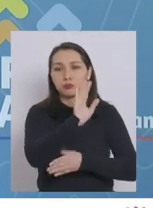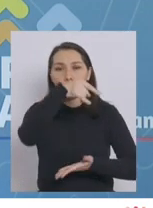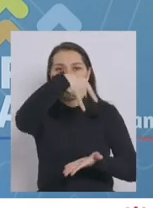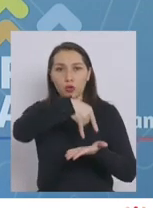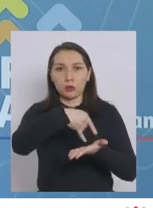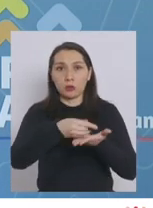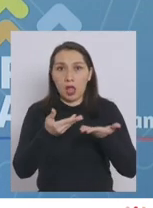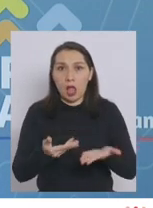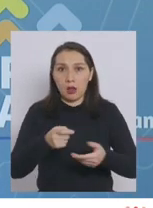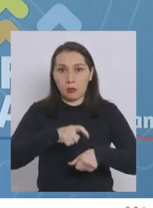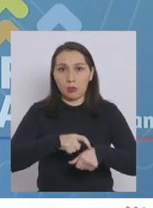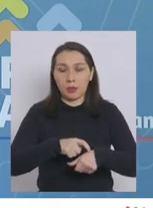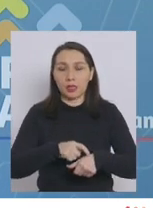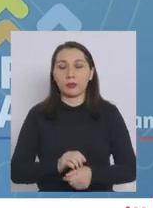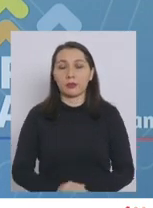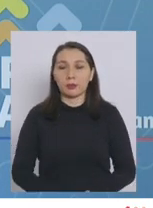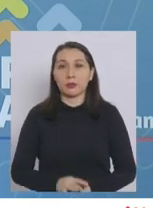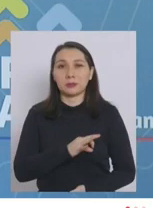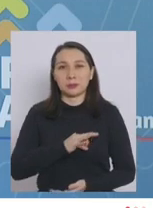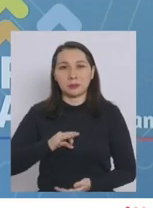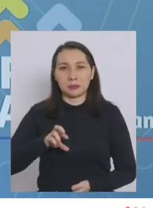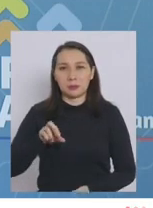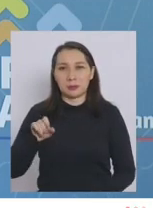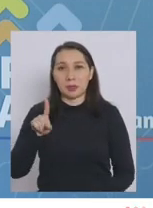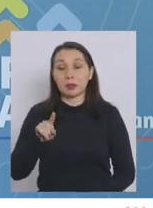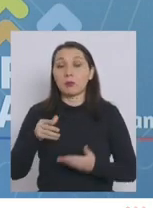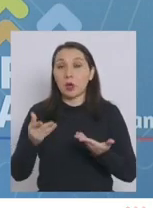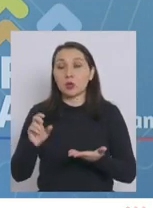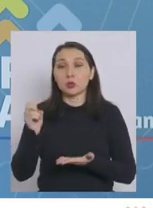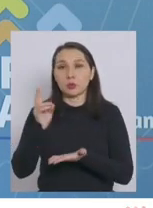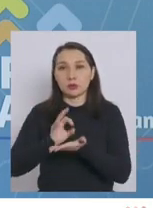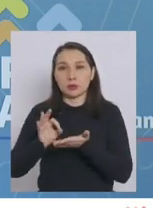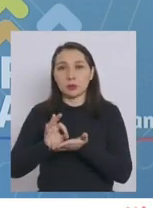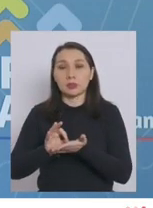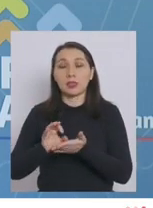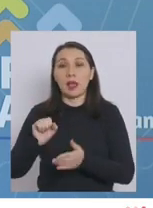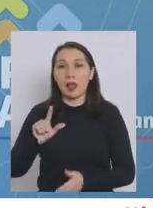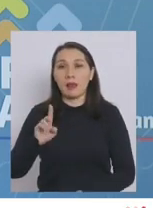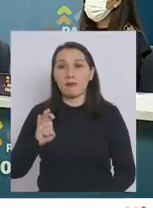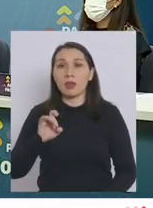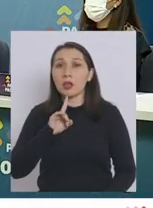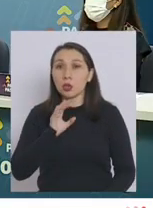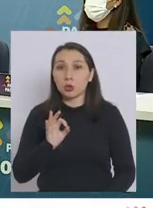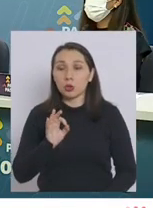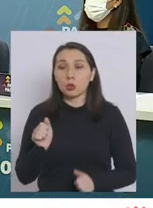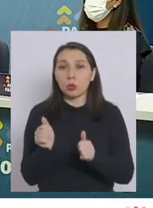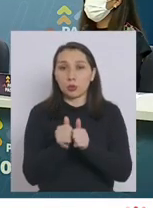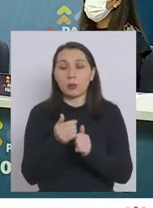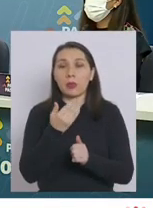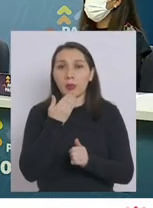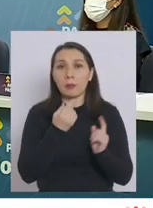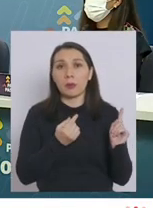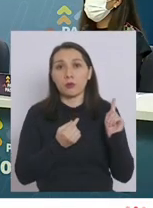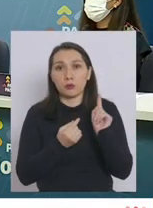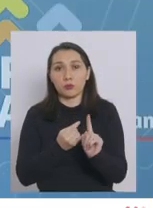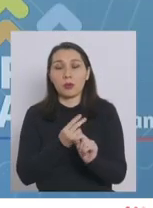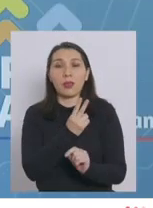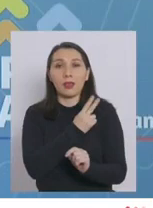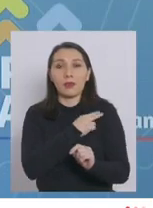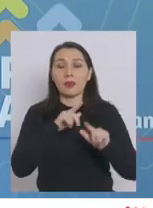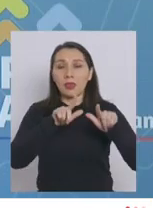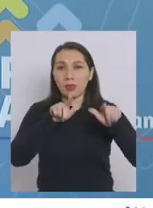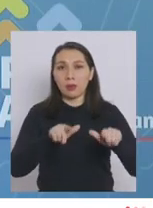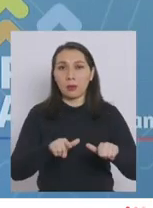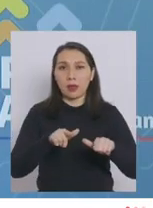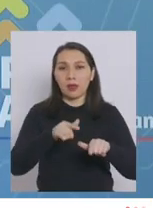Congreso en este momento. Por eso nos encontramos con el subsecretario Alberto Uñac. También nos acompaña hoy día la jefa del